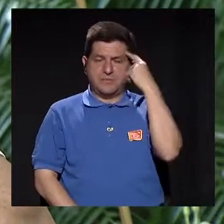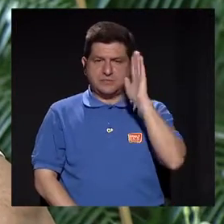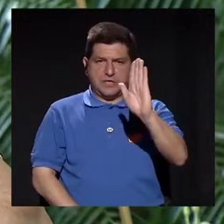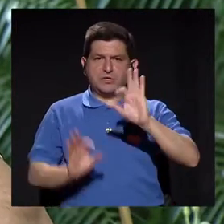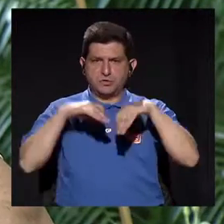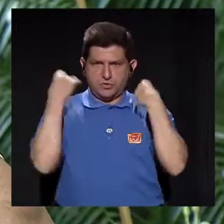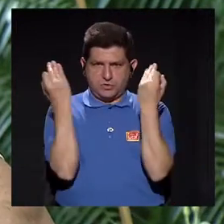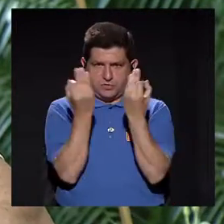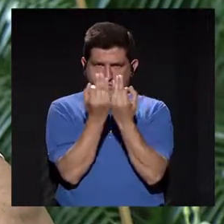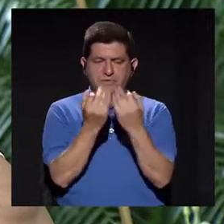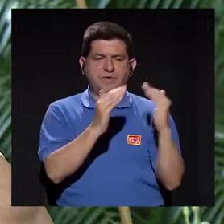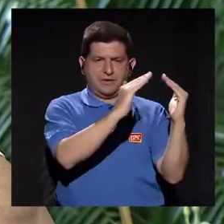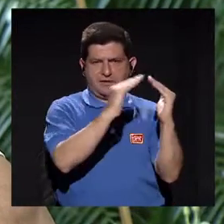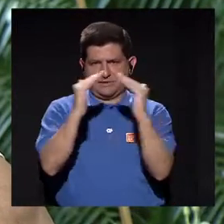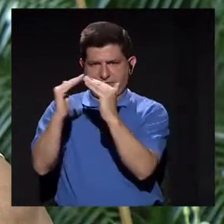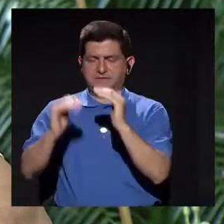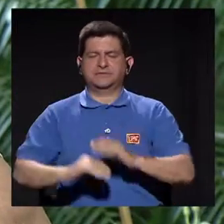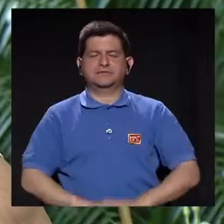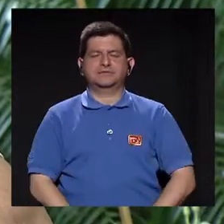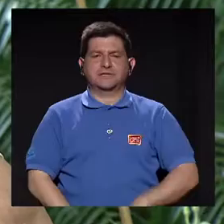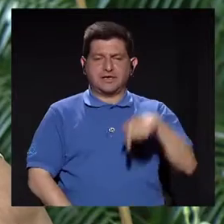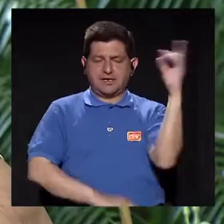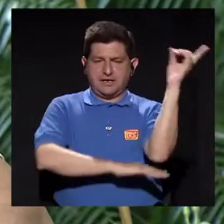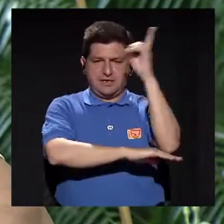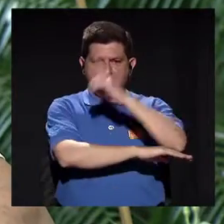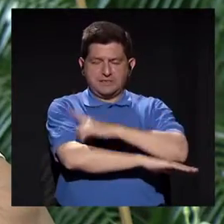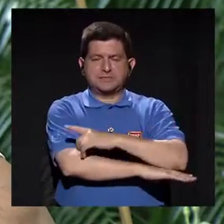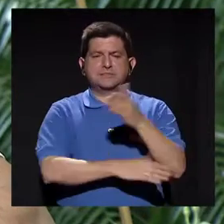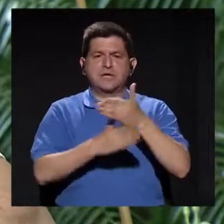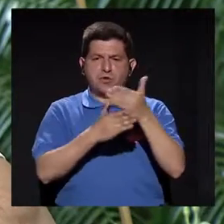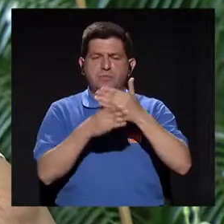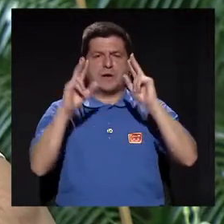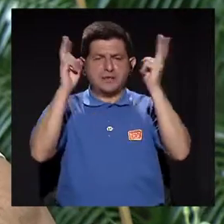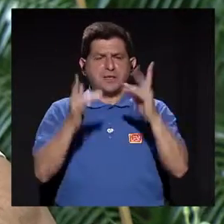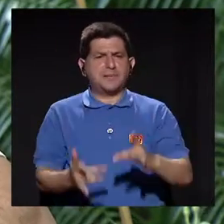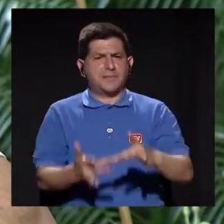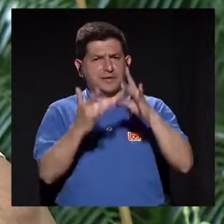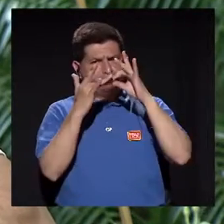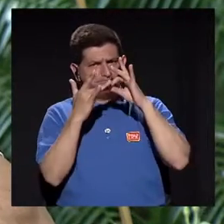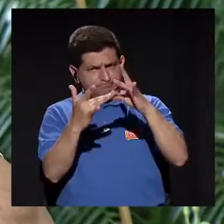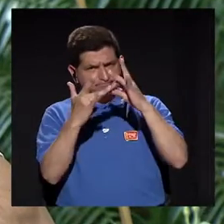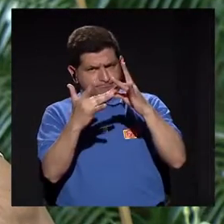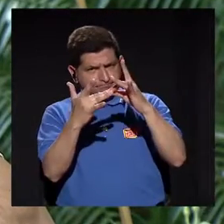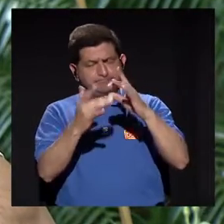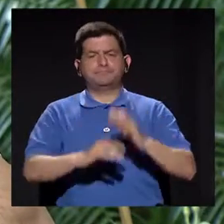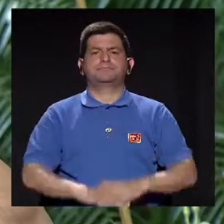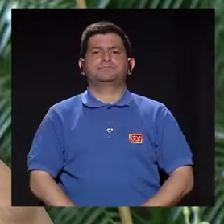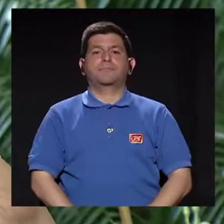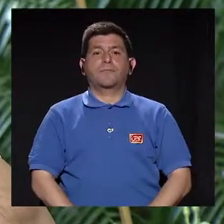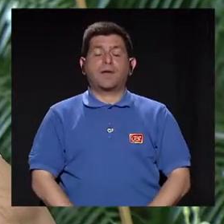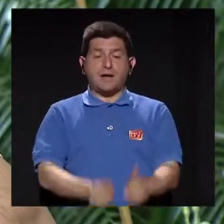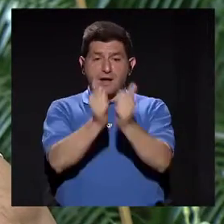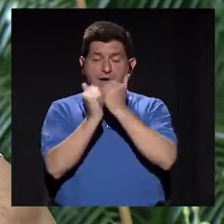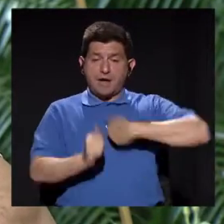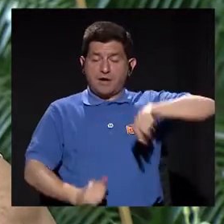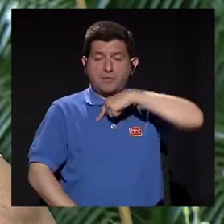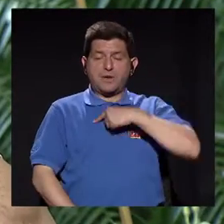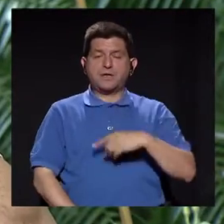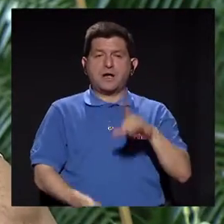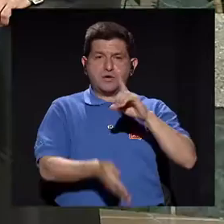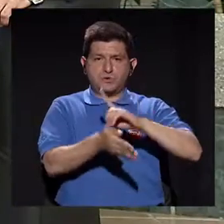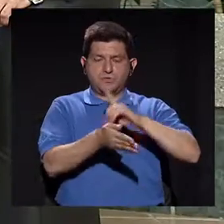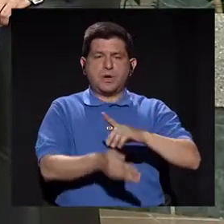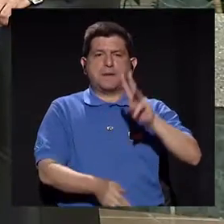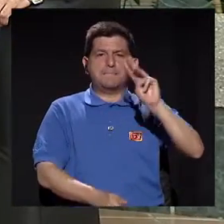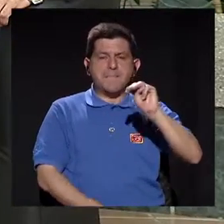familiares allá en sus hogares. Pues el día de hoy sí queremos compartir un tema muy especial y para esto nos acompaña el